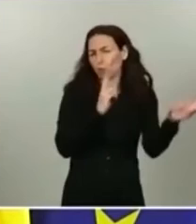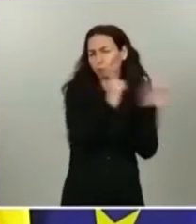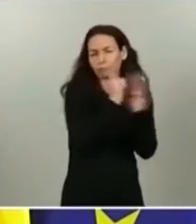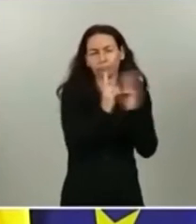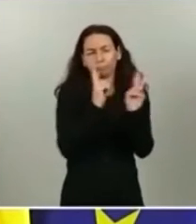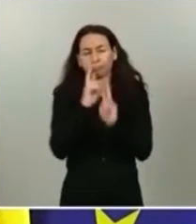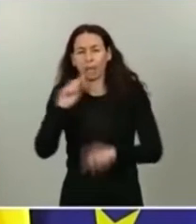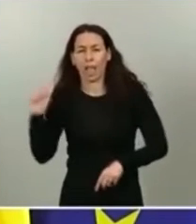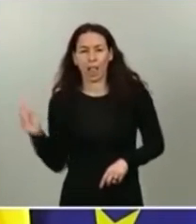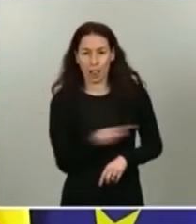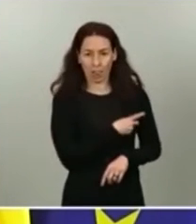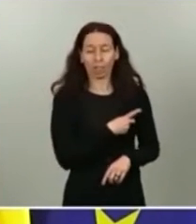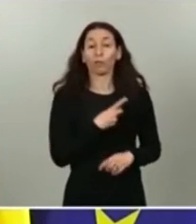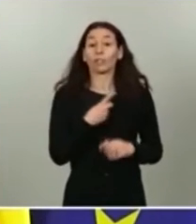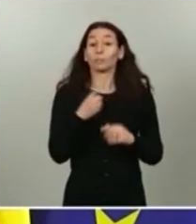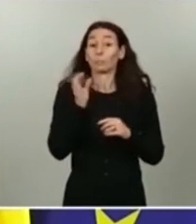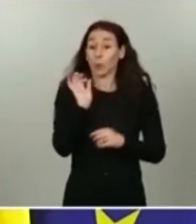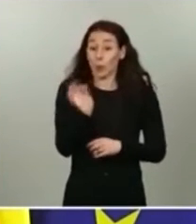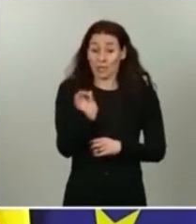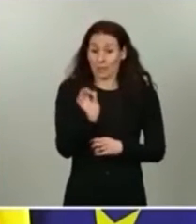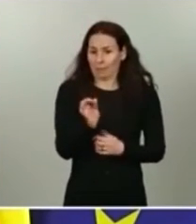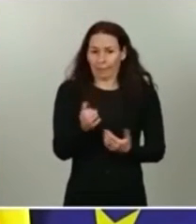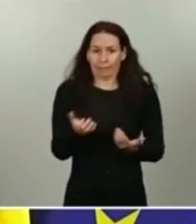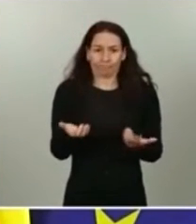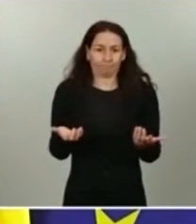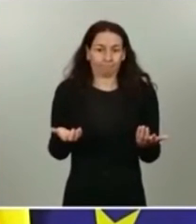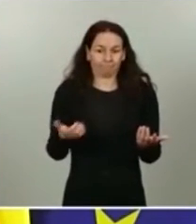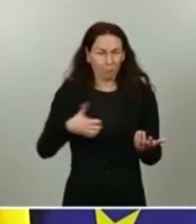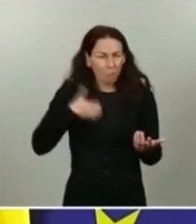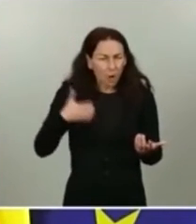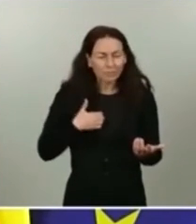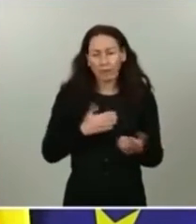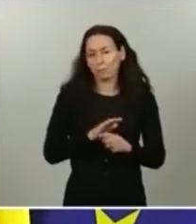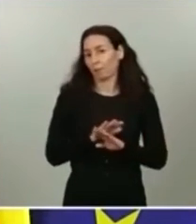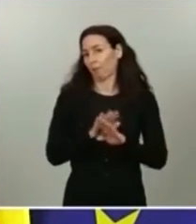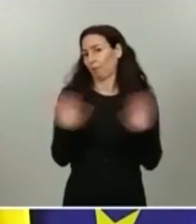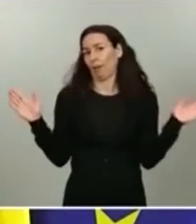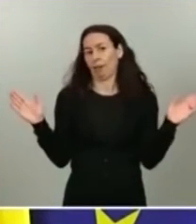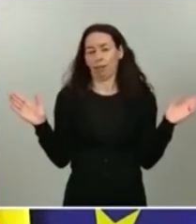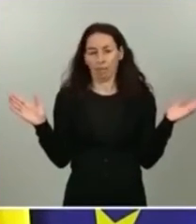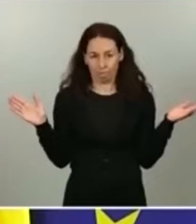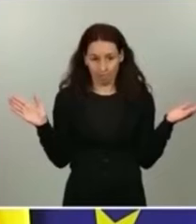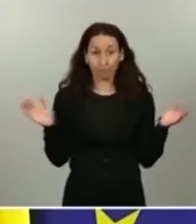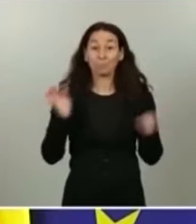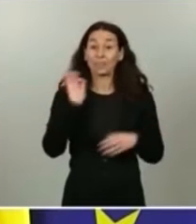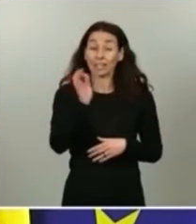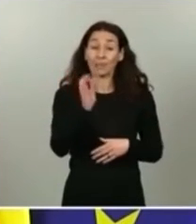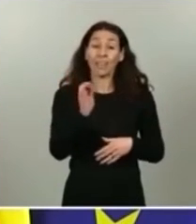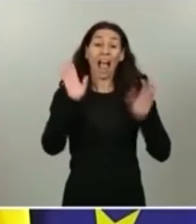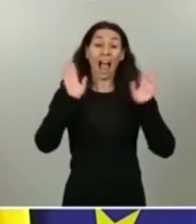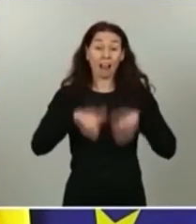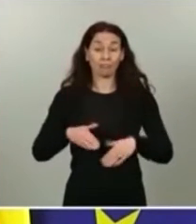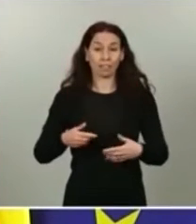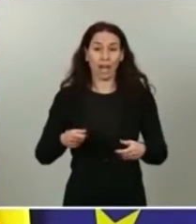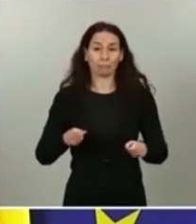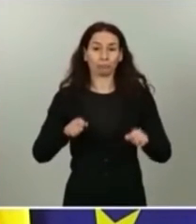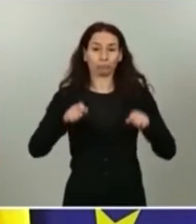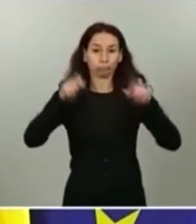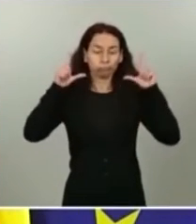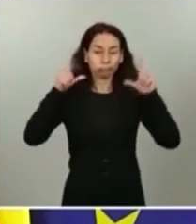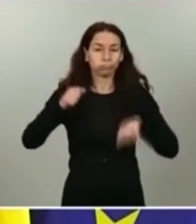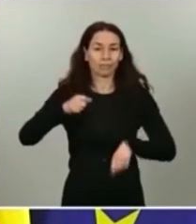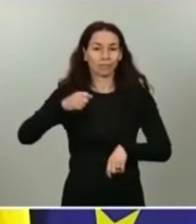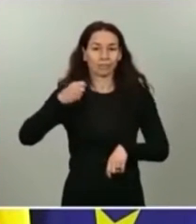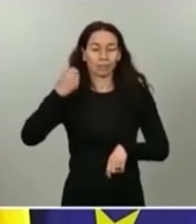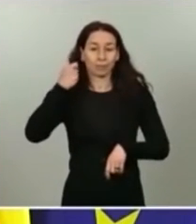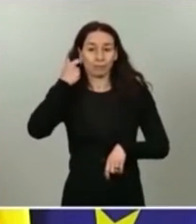caballero a mago o juega como una mezcla de ambas clases. Aventúrate en el mundo abierto y haz frente a los habitantes y las